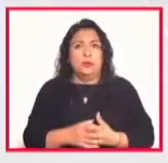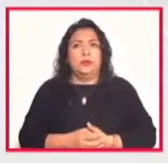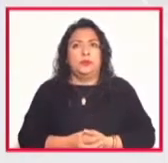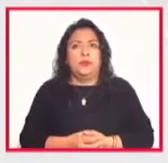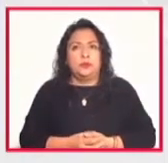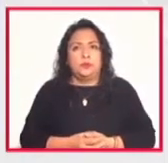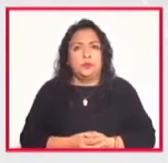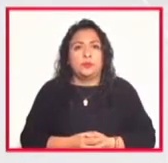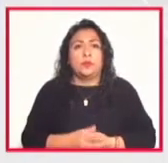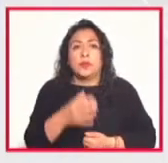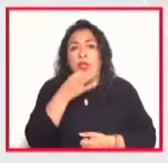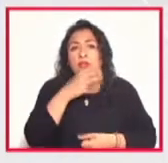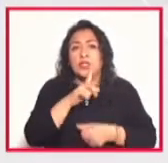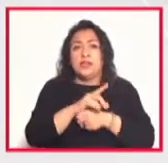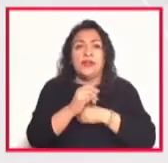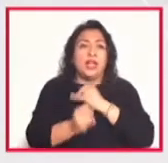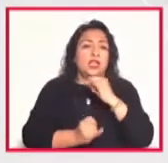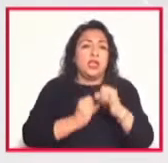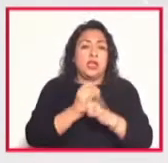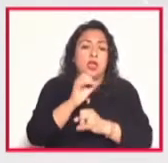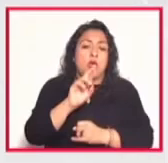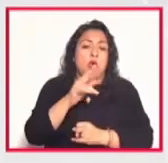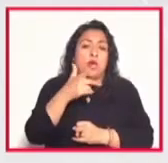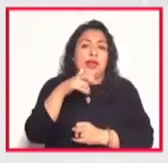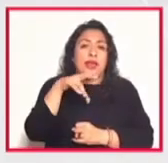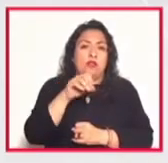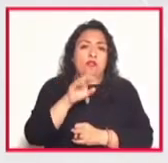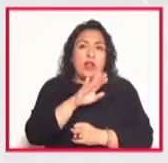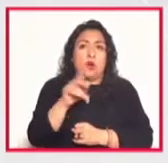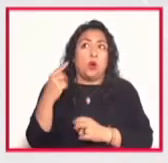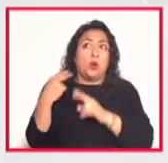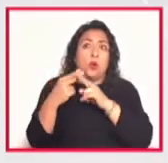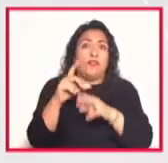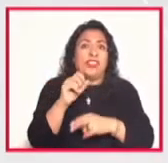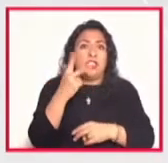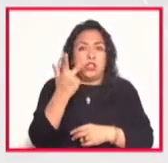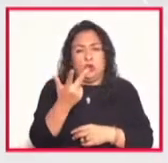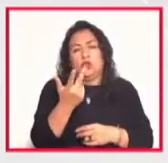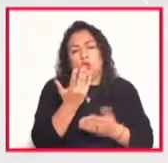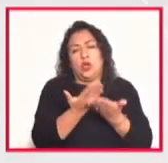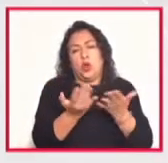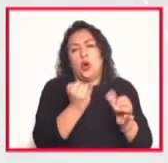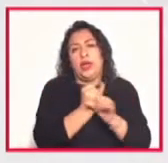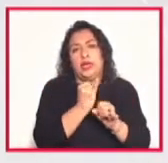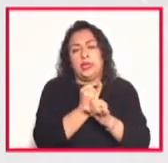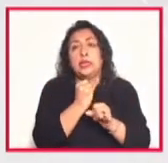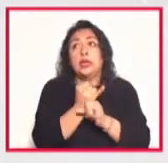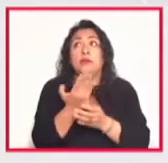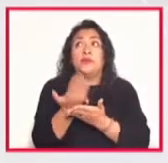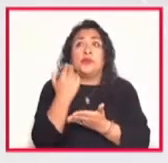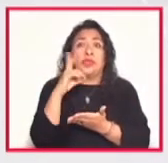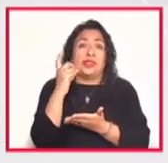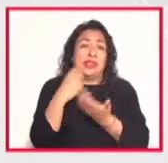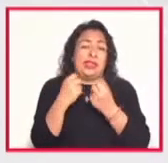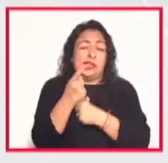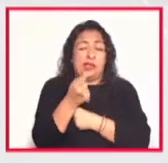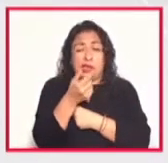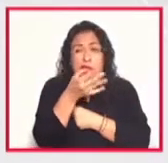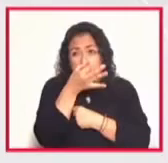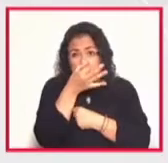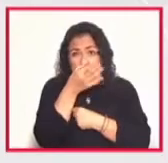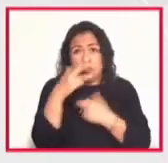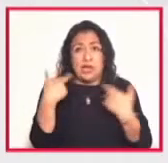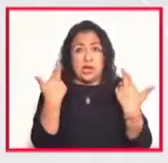el Festival Internacional del Órgano Barroco realiza su edición número 28 en un formato virtual desde hace casi tres décadas el encuentro sonoro